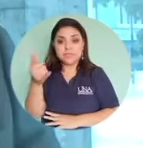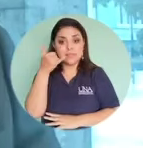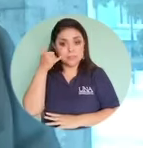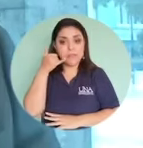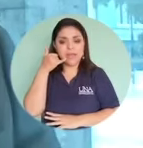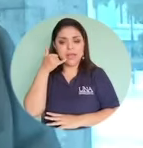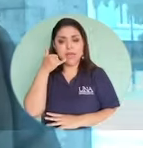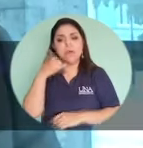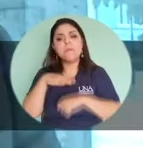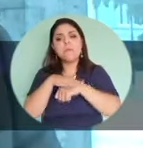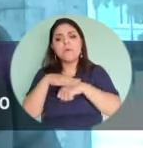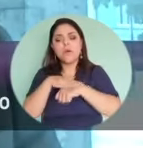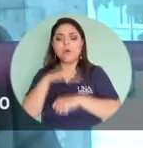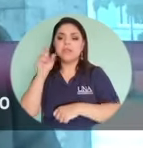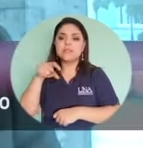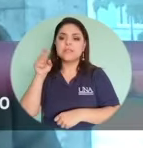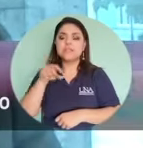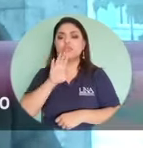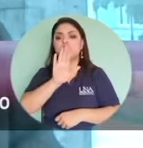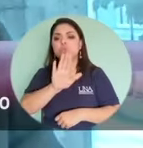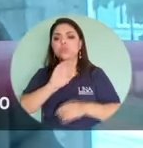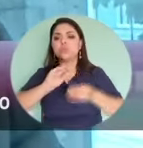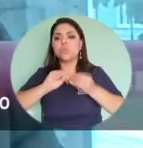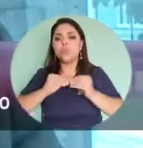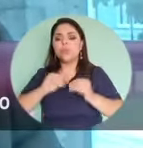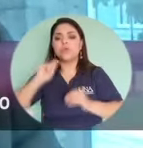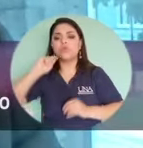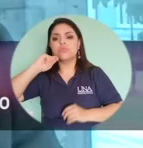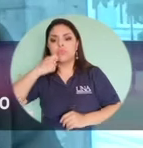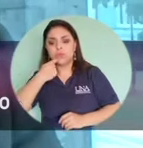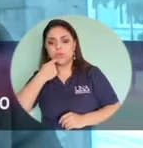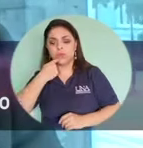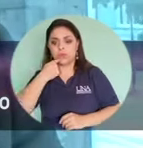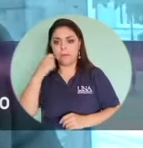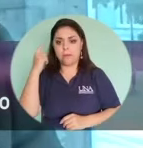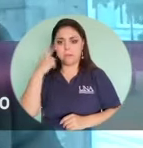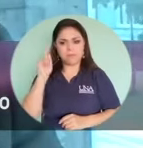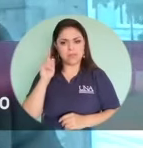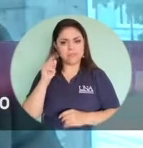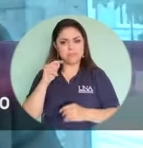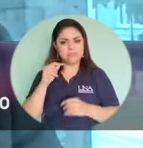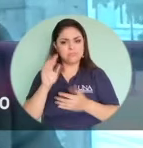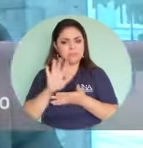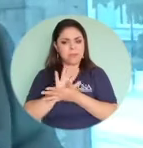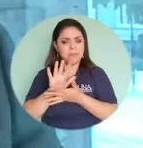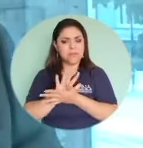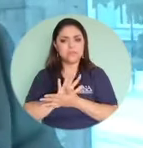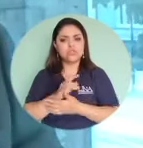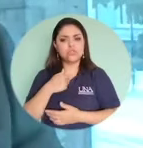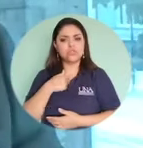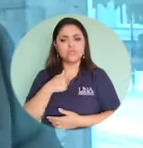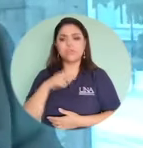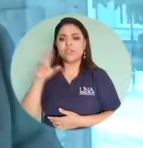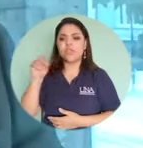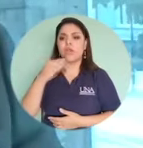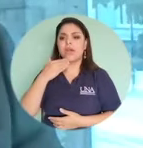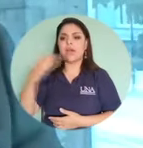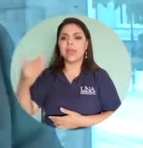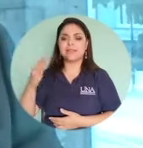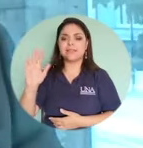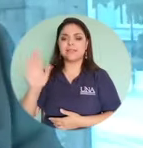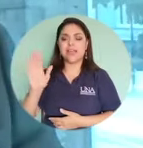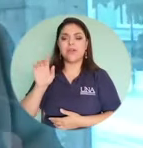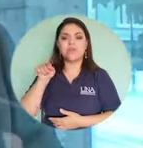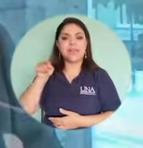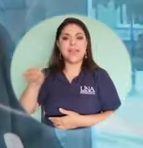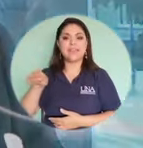Cuando recibamos una llamada en donde nos indica que tenemos que dar este tipo de información para hacer algún tipo de trámite, simplemente lo que les tenemos